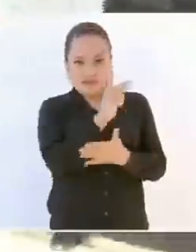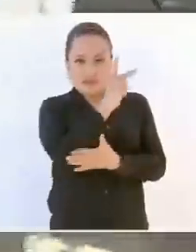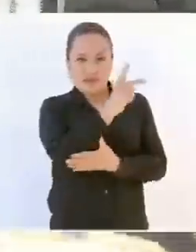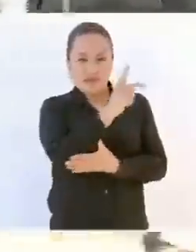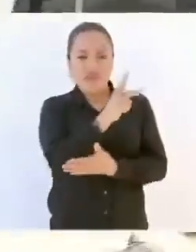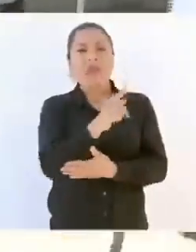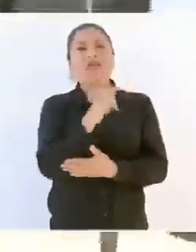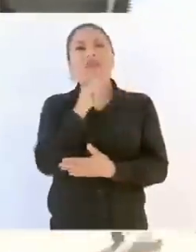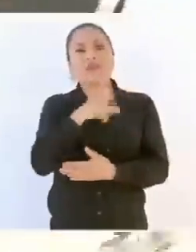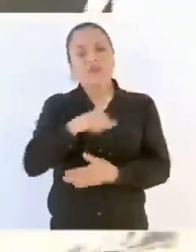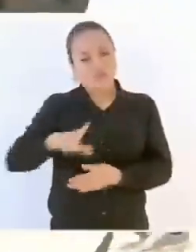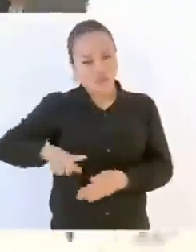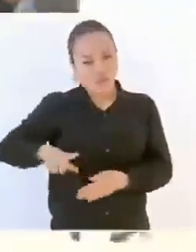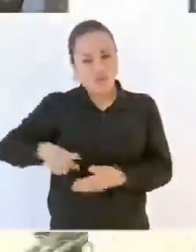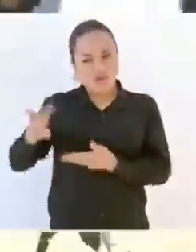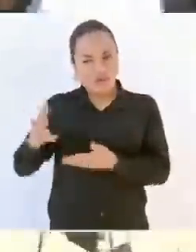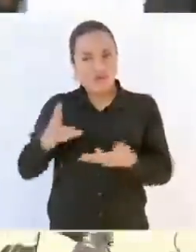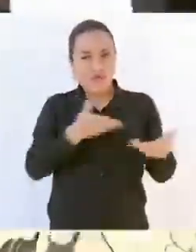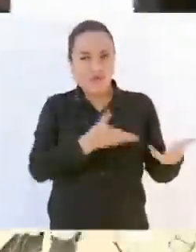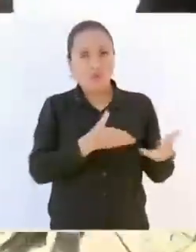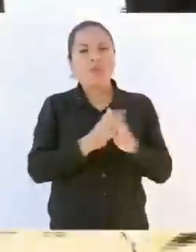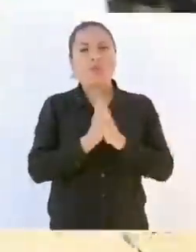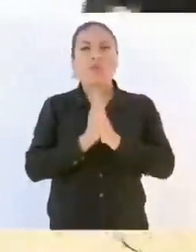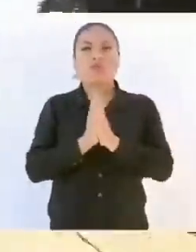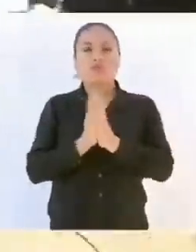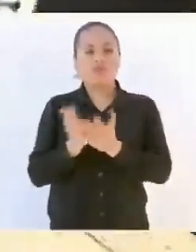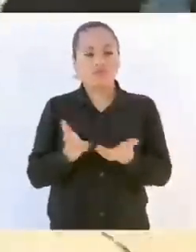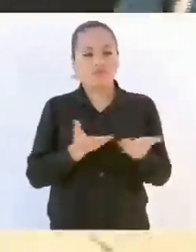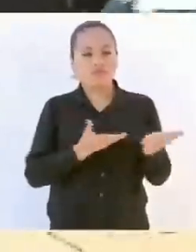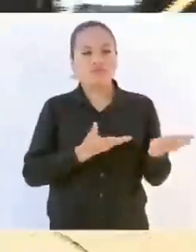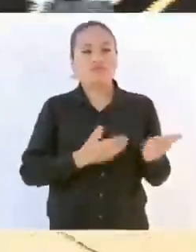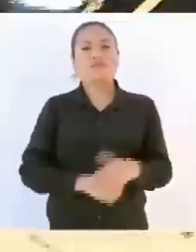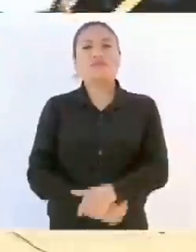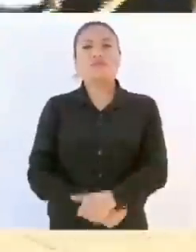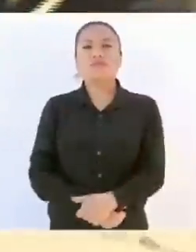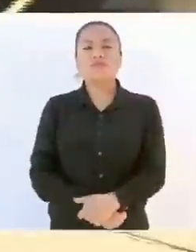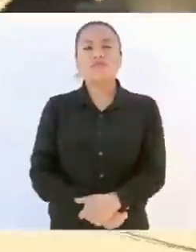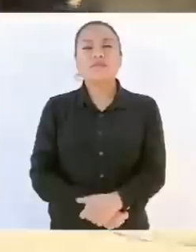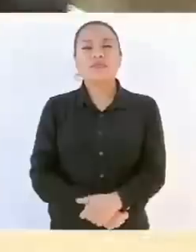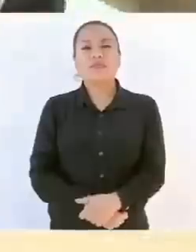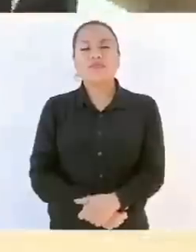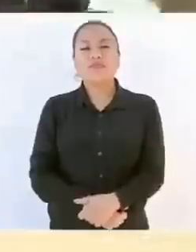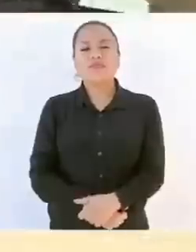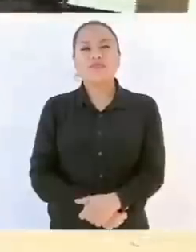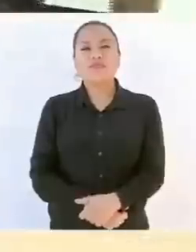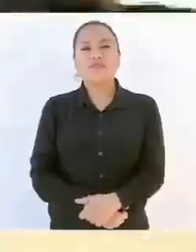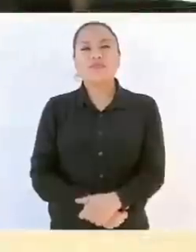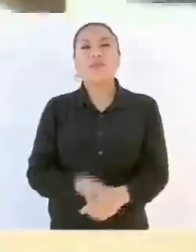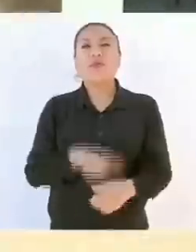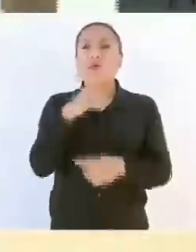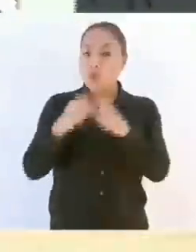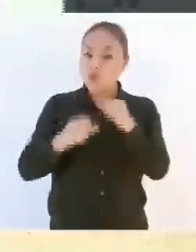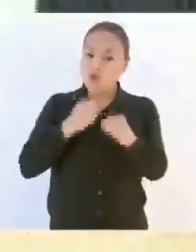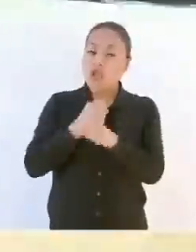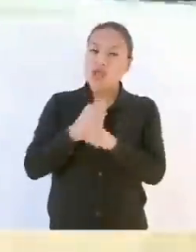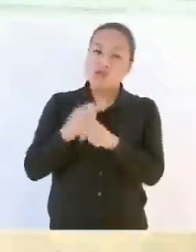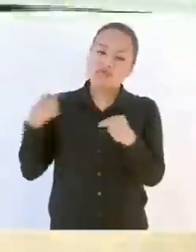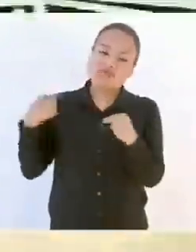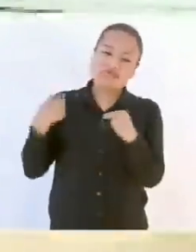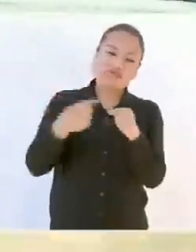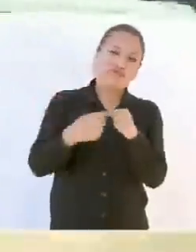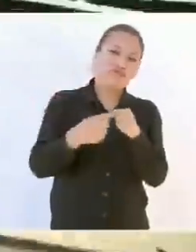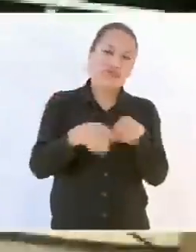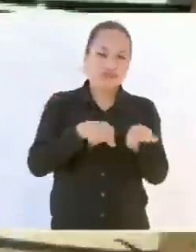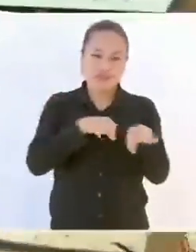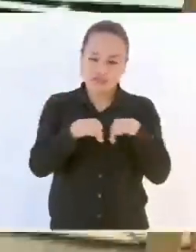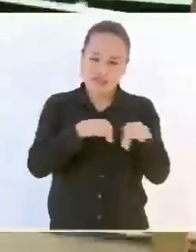acompáñenos también por este lado Por favor Bien, tenemos prácticamente un año de haber iniciado Desde el